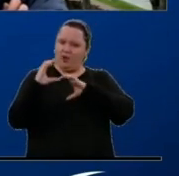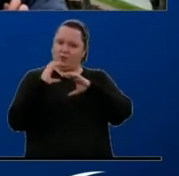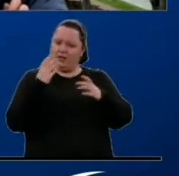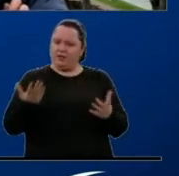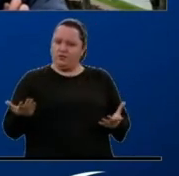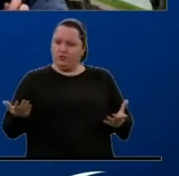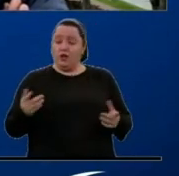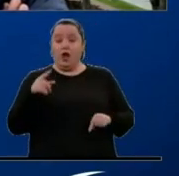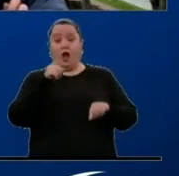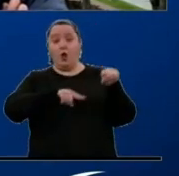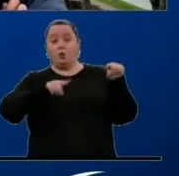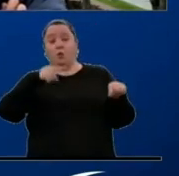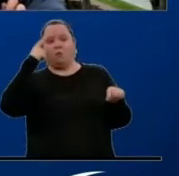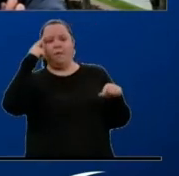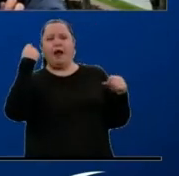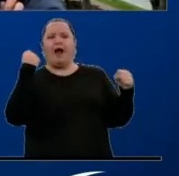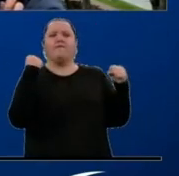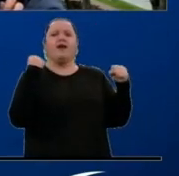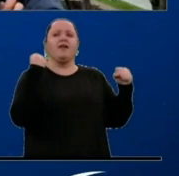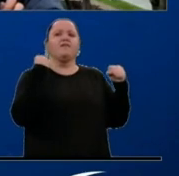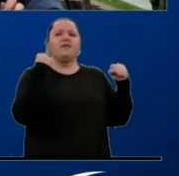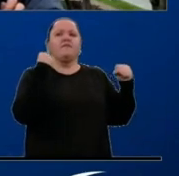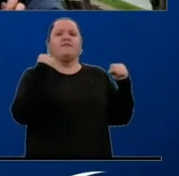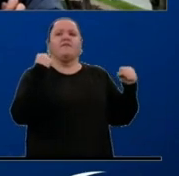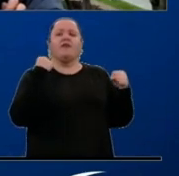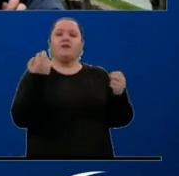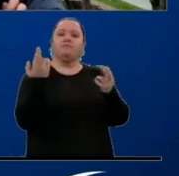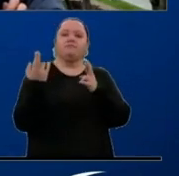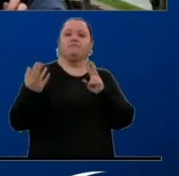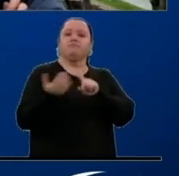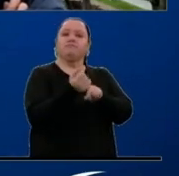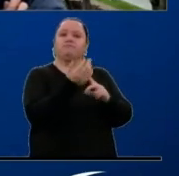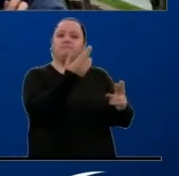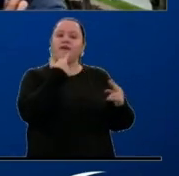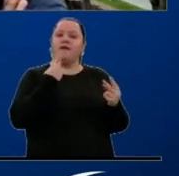algunos, un afán por tener resultados rápidamente en esta mesa.